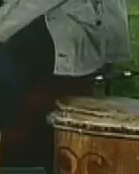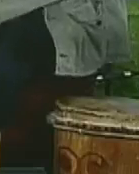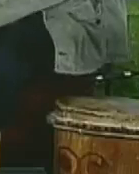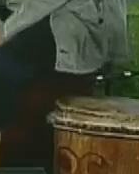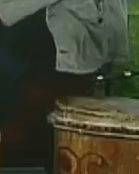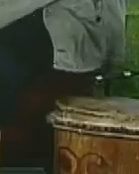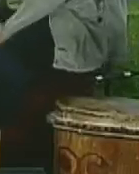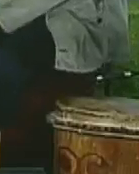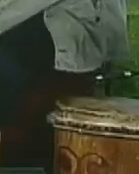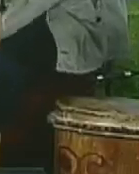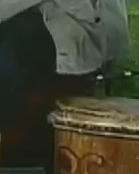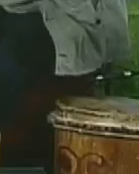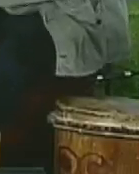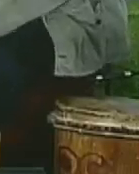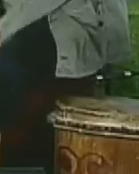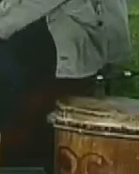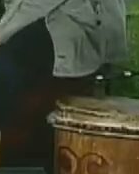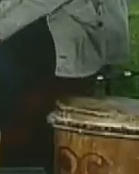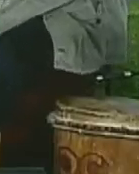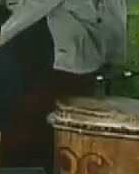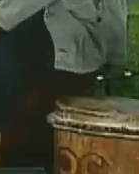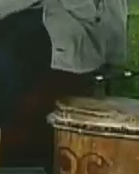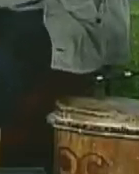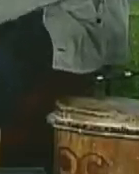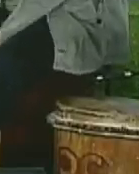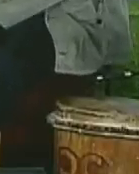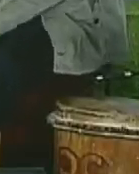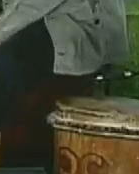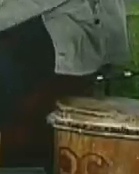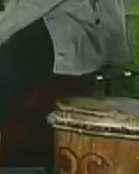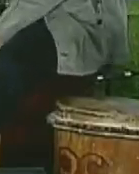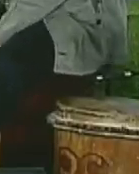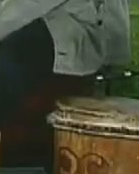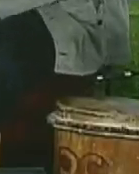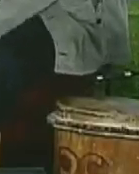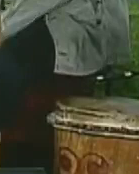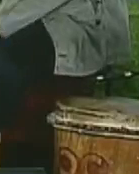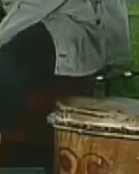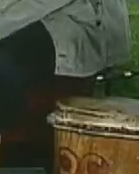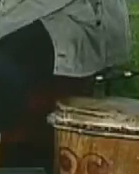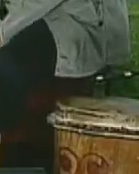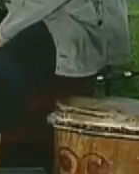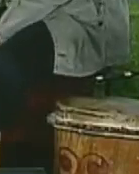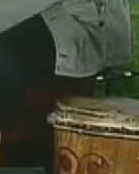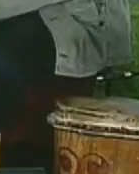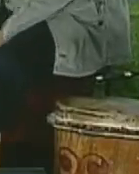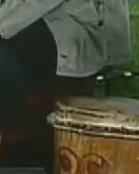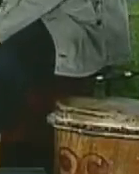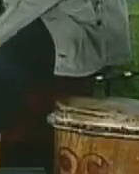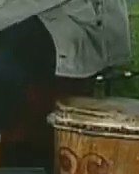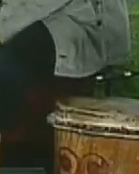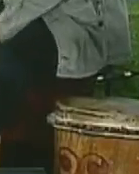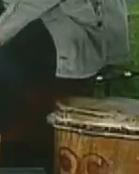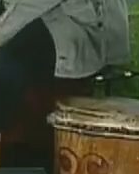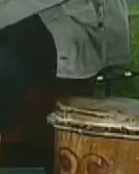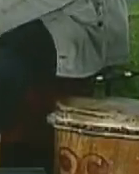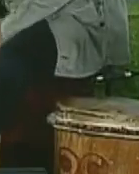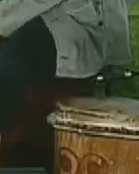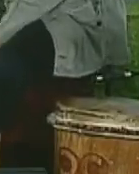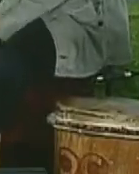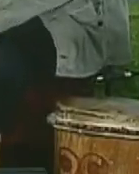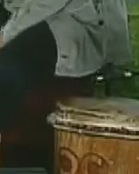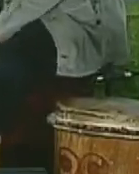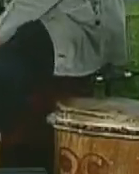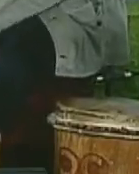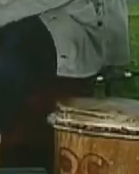en la plataforma, patria, donde hacen vida, más de 22 millones, personas, 22 millones, de venezolanos, para sensibilizar,